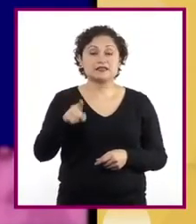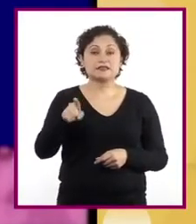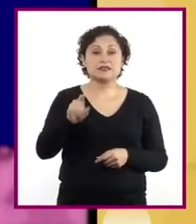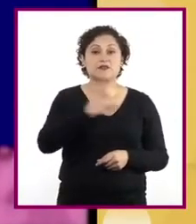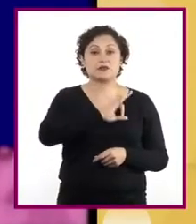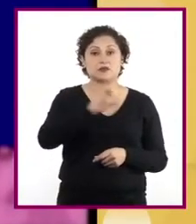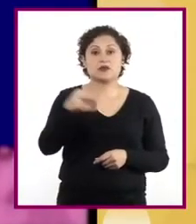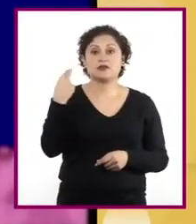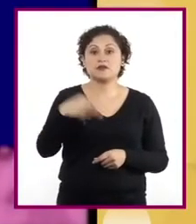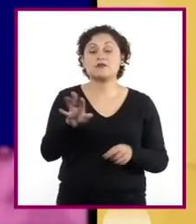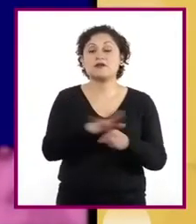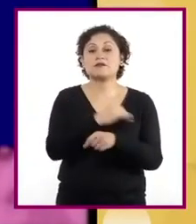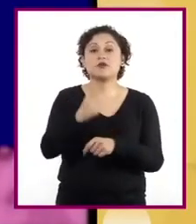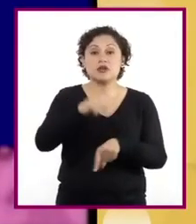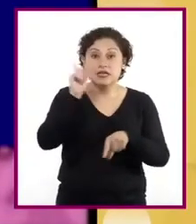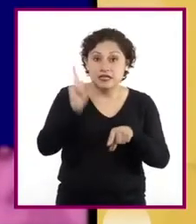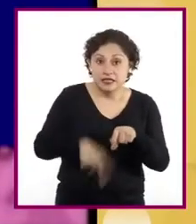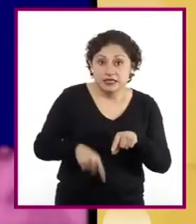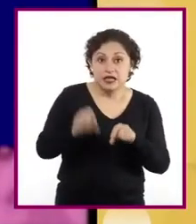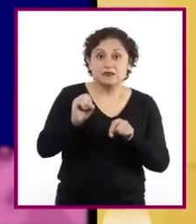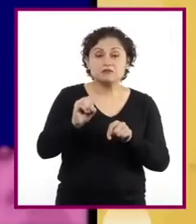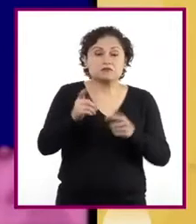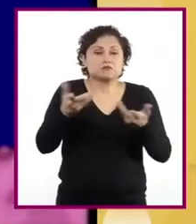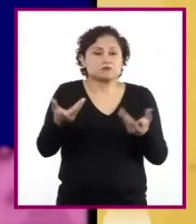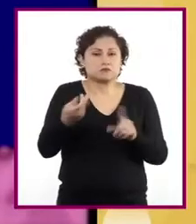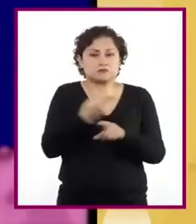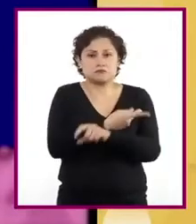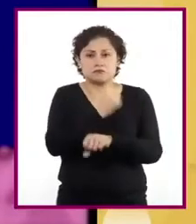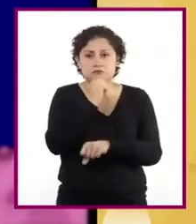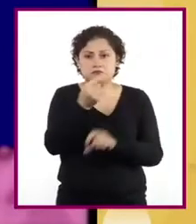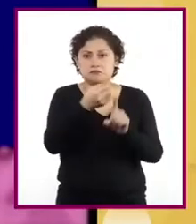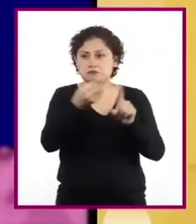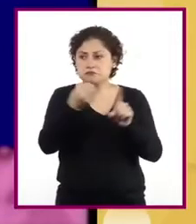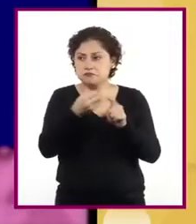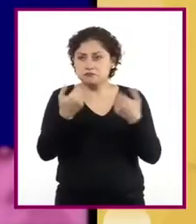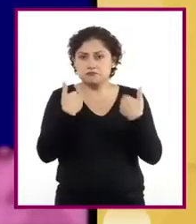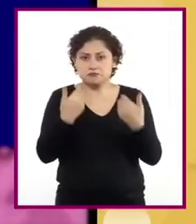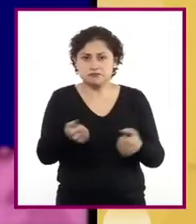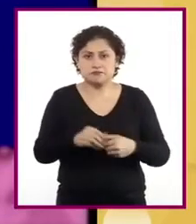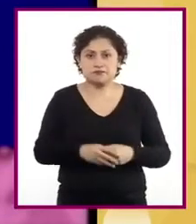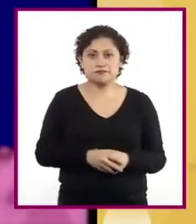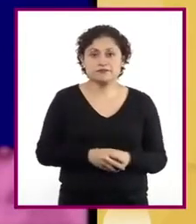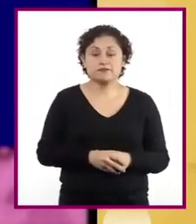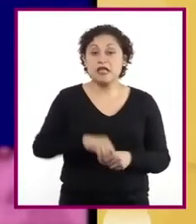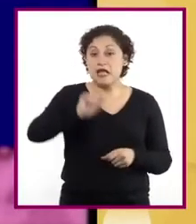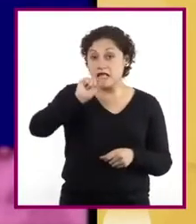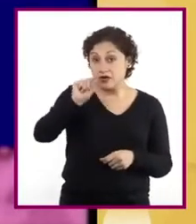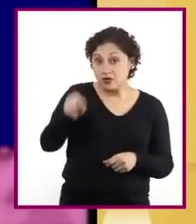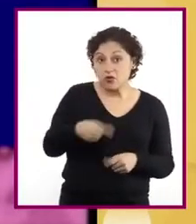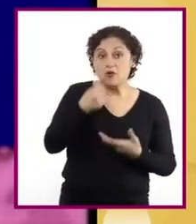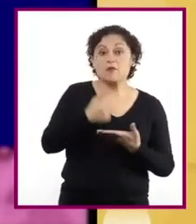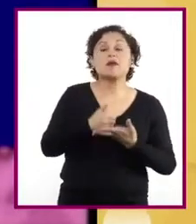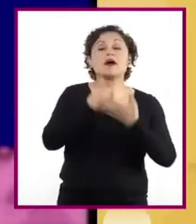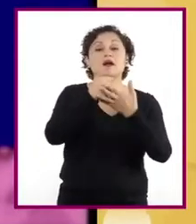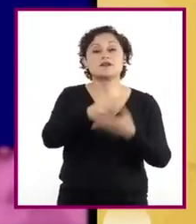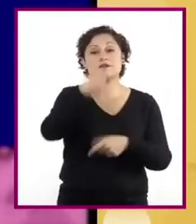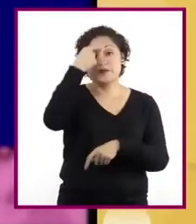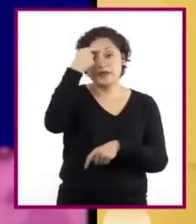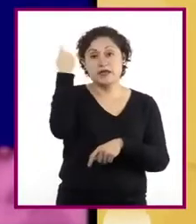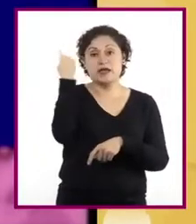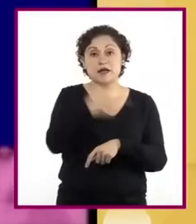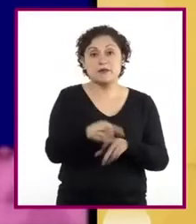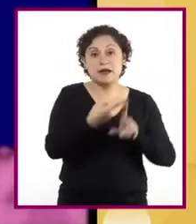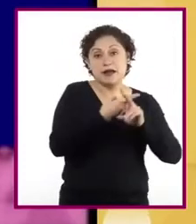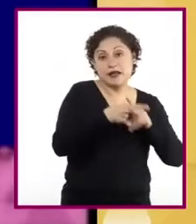u omitir del texto sin que éste pierda su sentido. La coma se usa para introducir y cerrar una